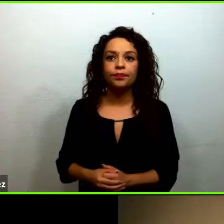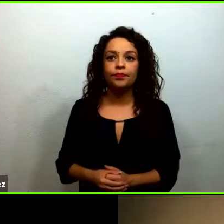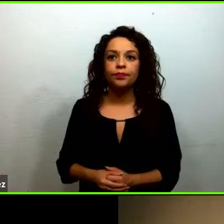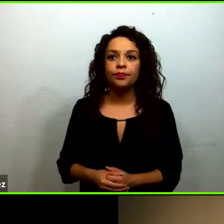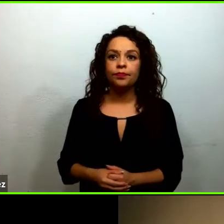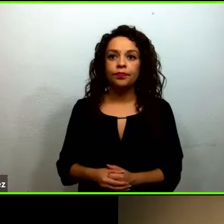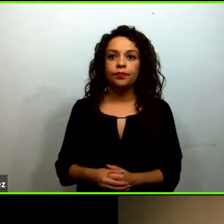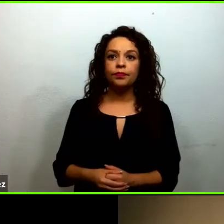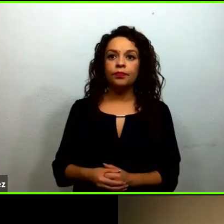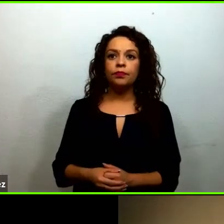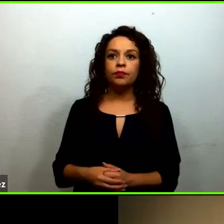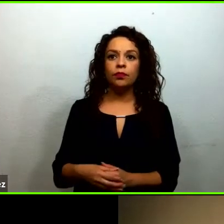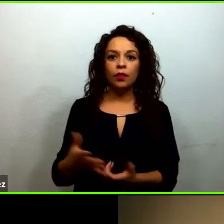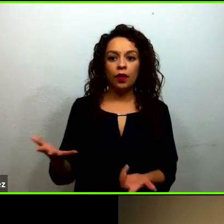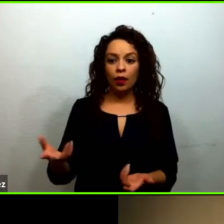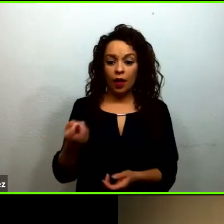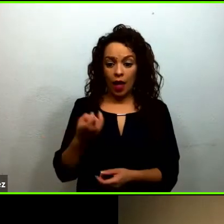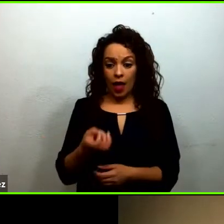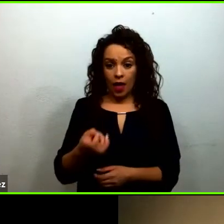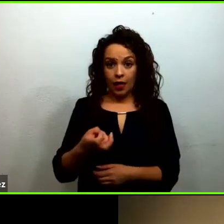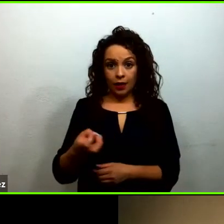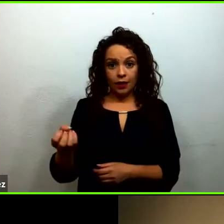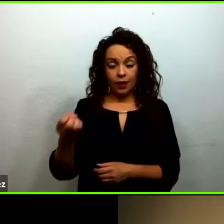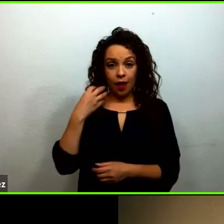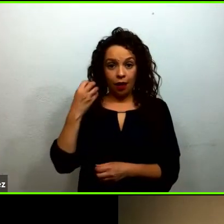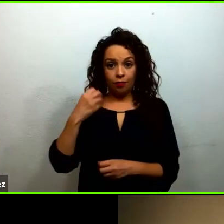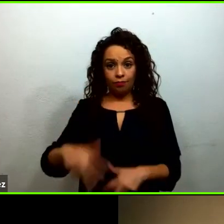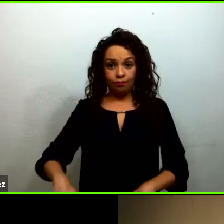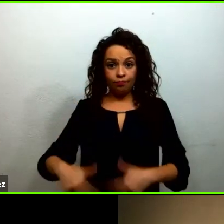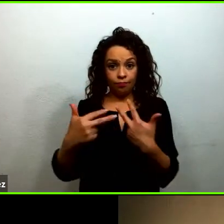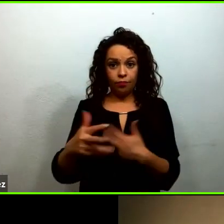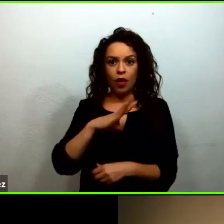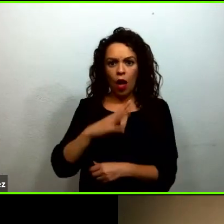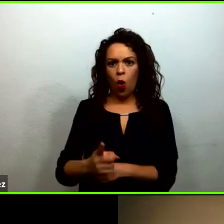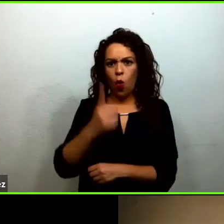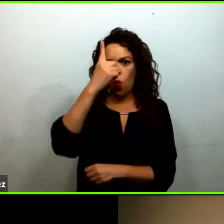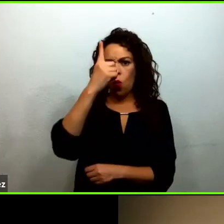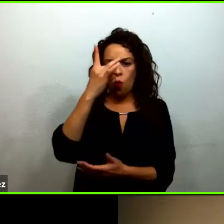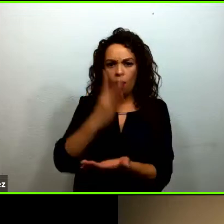sesión de este webinario que estuvo dedicada especialmente también a ese tema